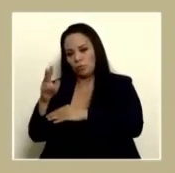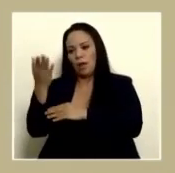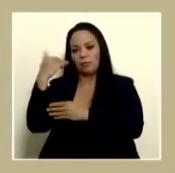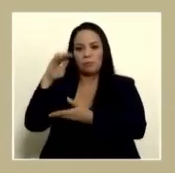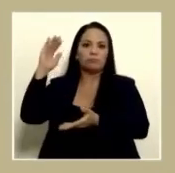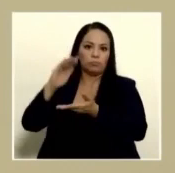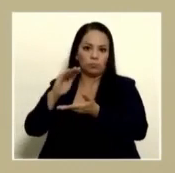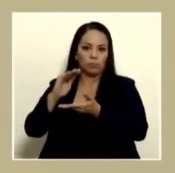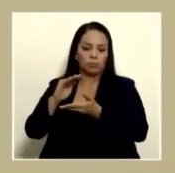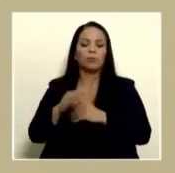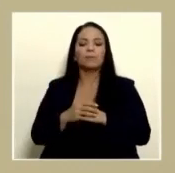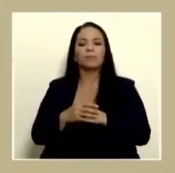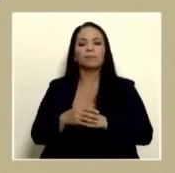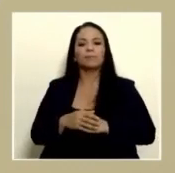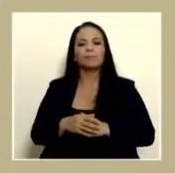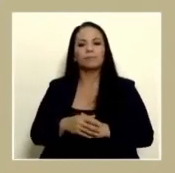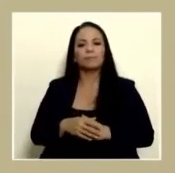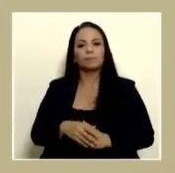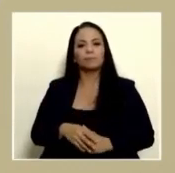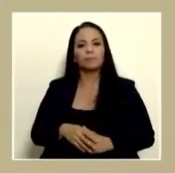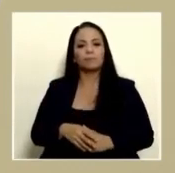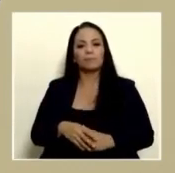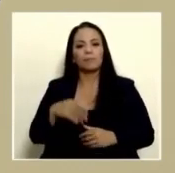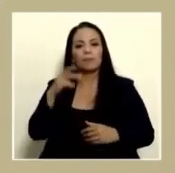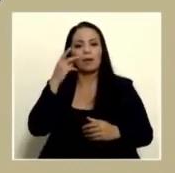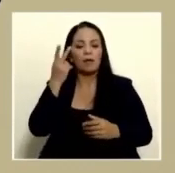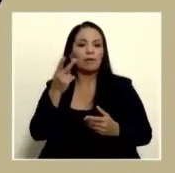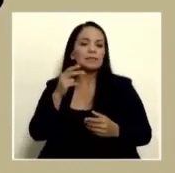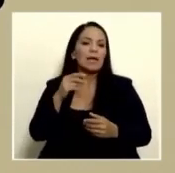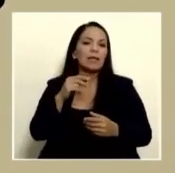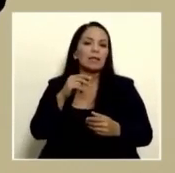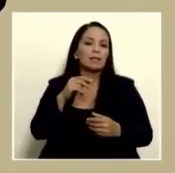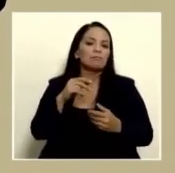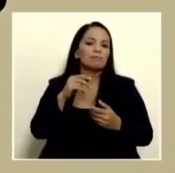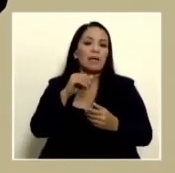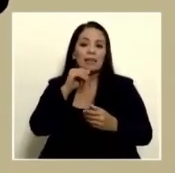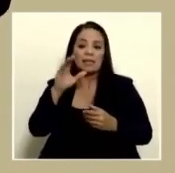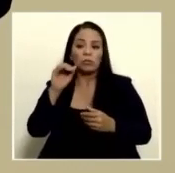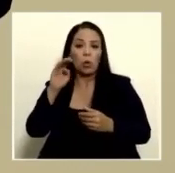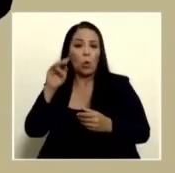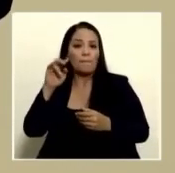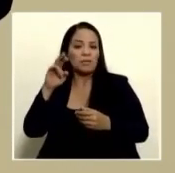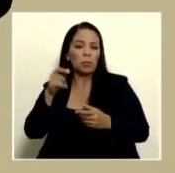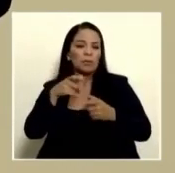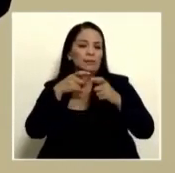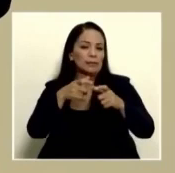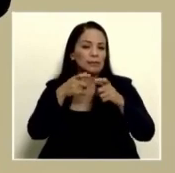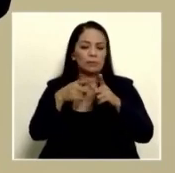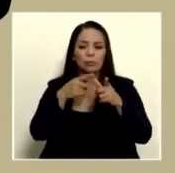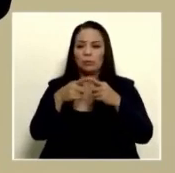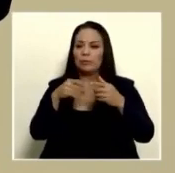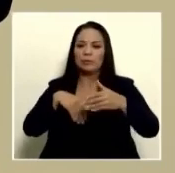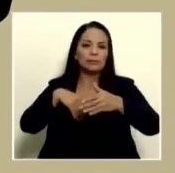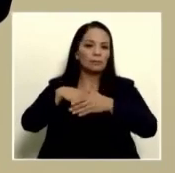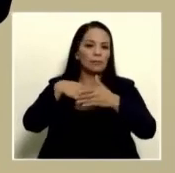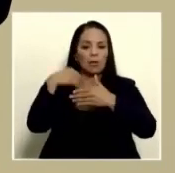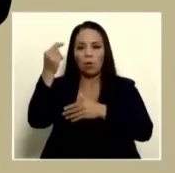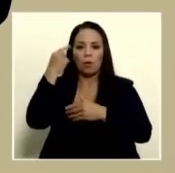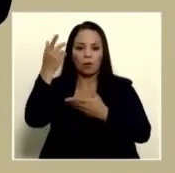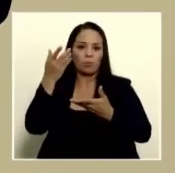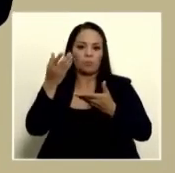a una descompresión excesiva que le impide al gobierno